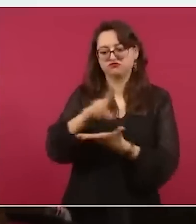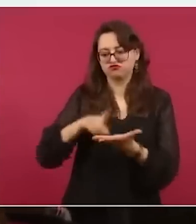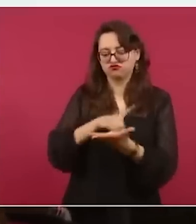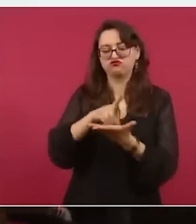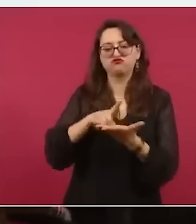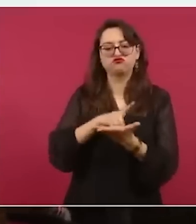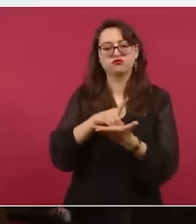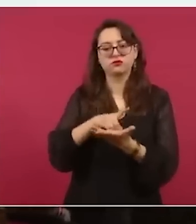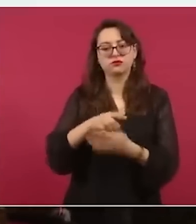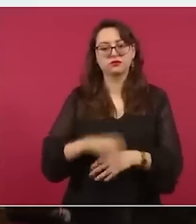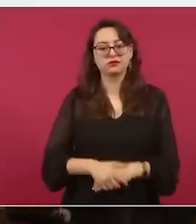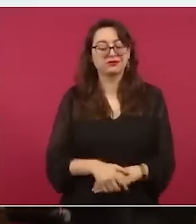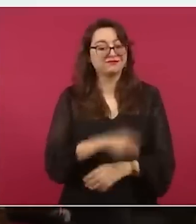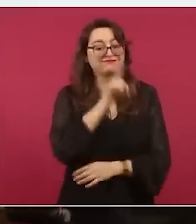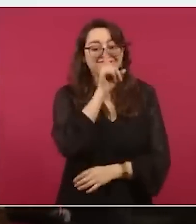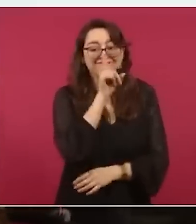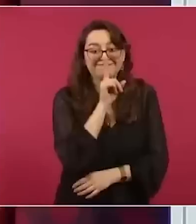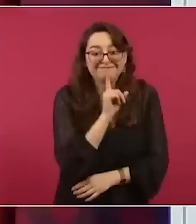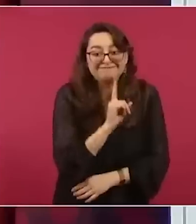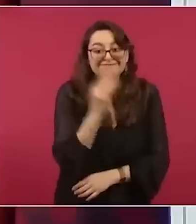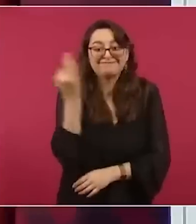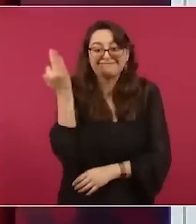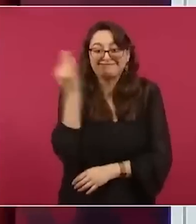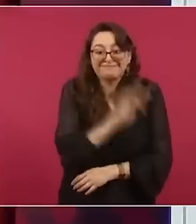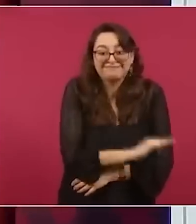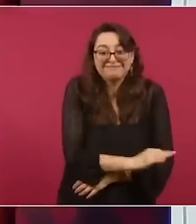esto es mentira.